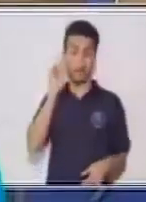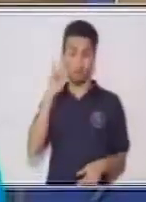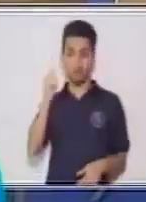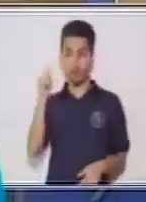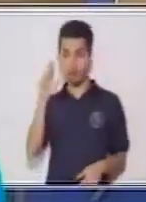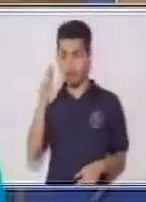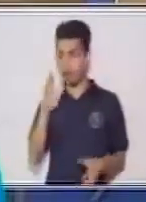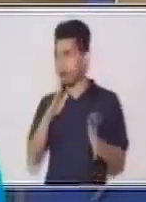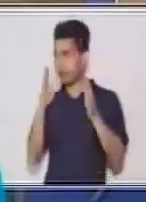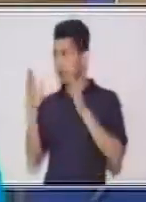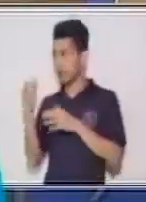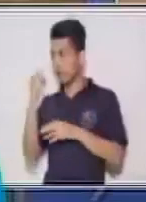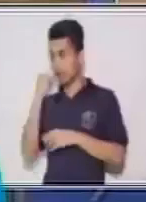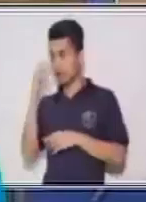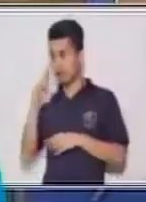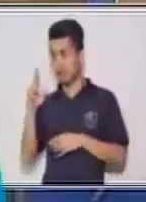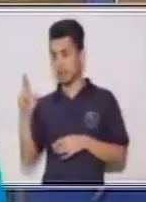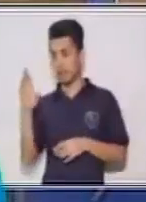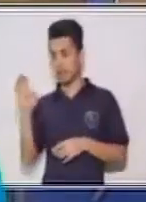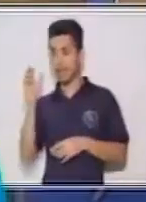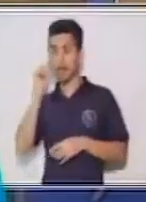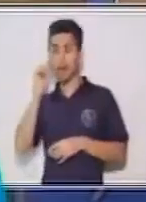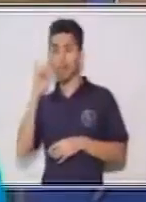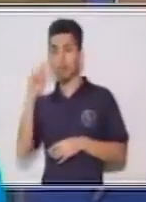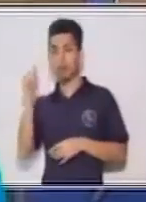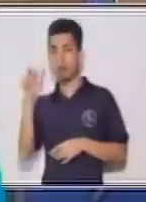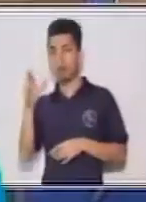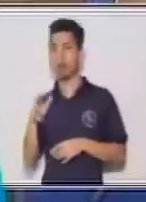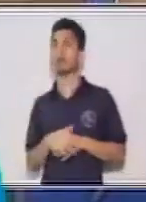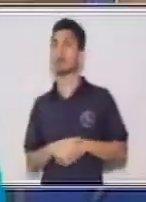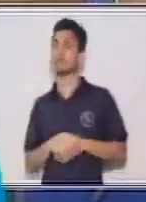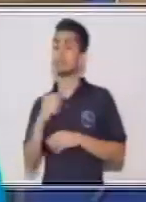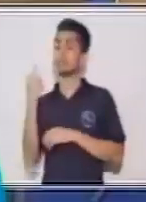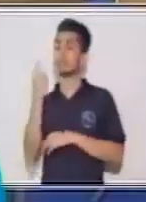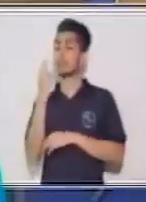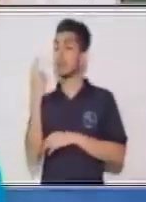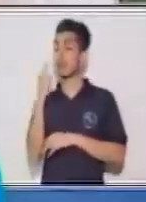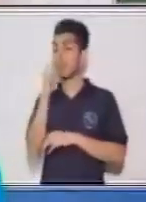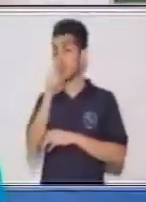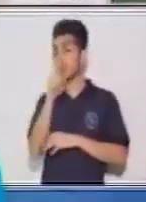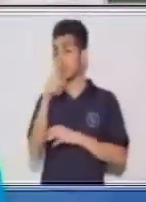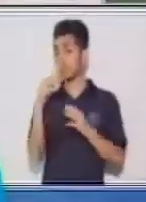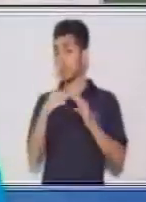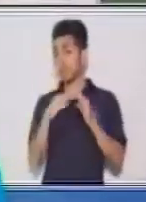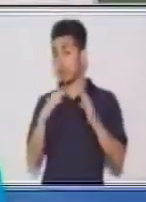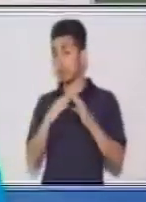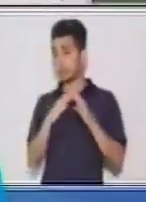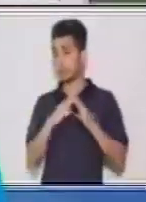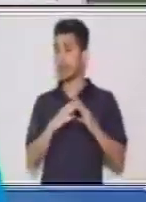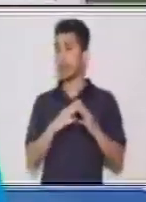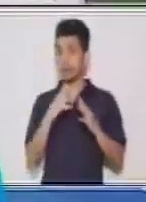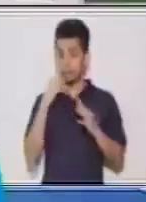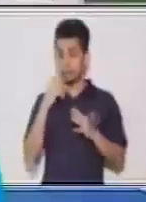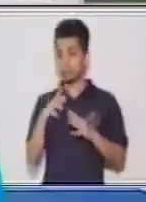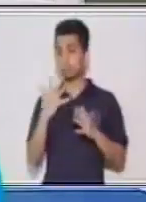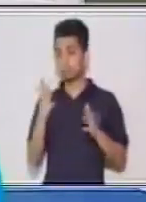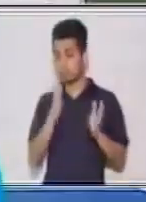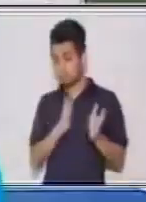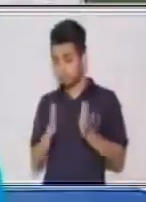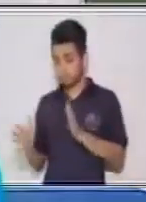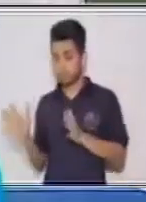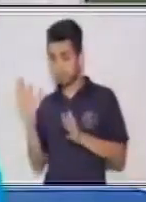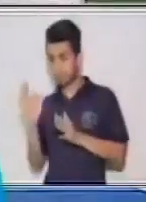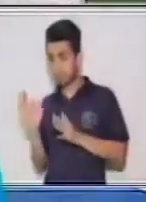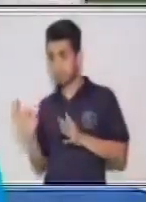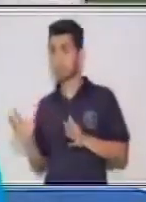estos, ¿dónde se altera la raíz? Es importante que tú en casa, en este momento, aparte de que estás trabajando ya con